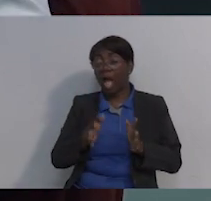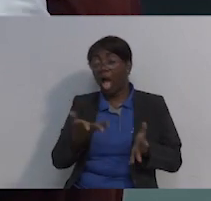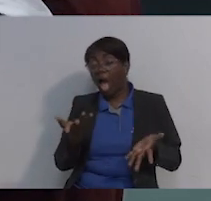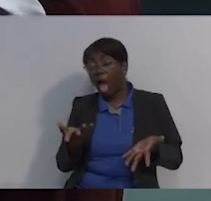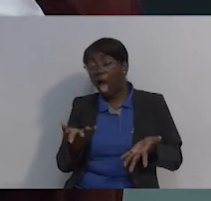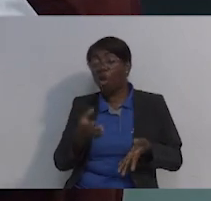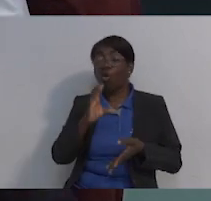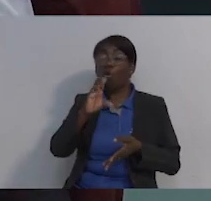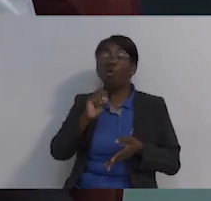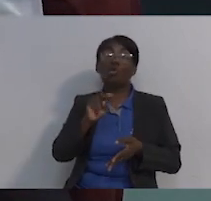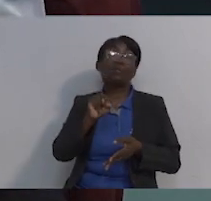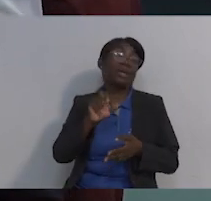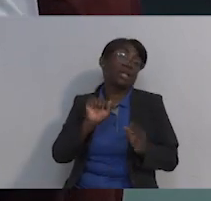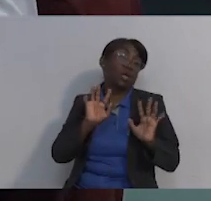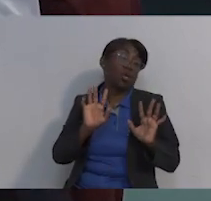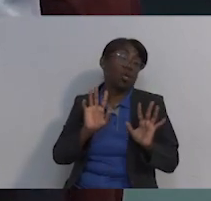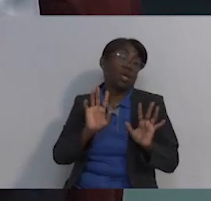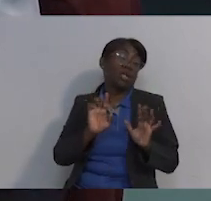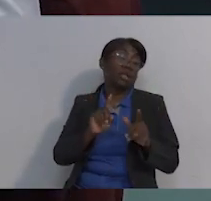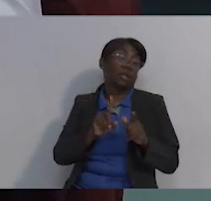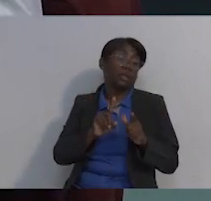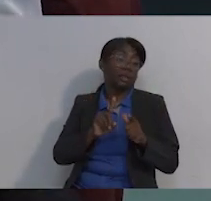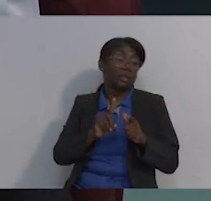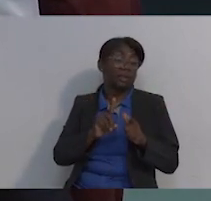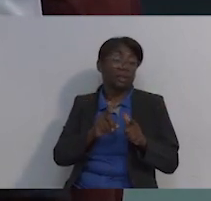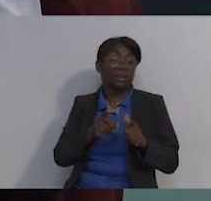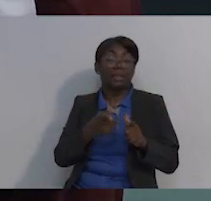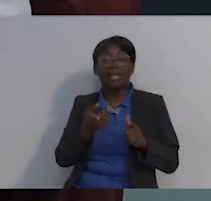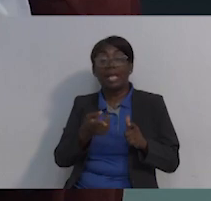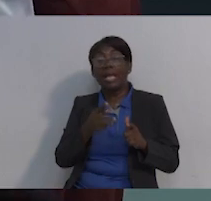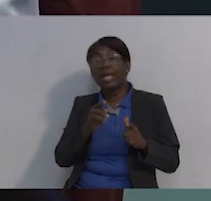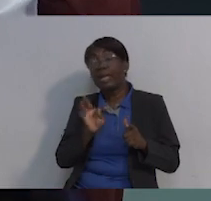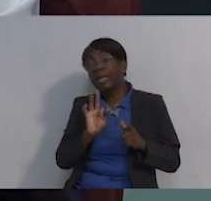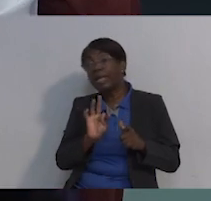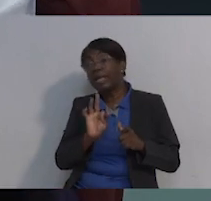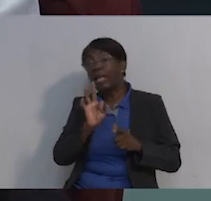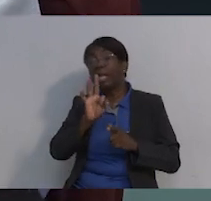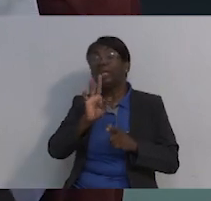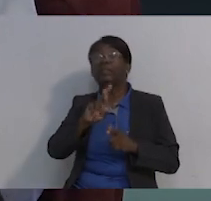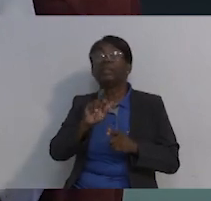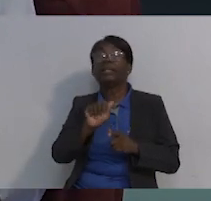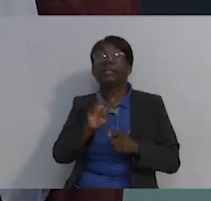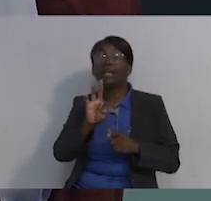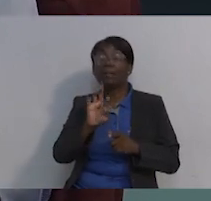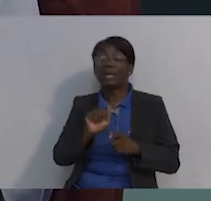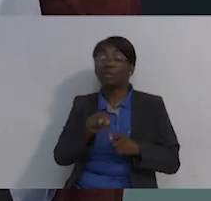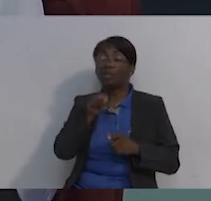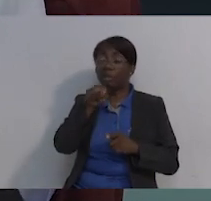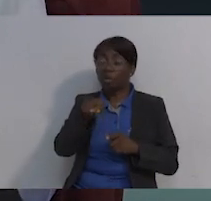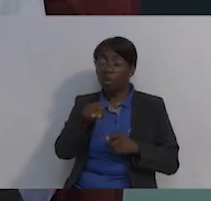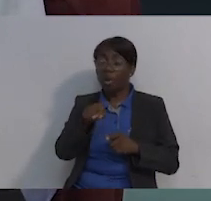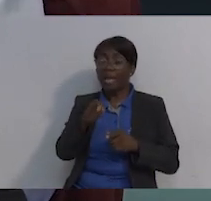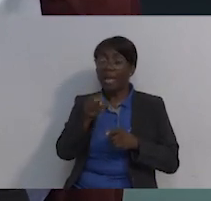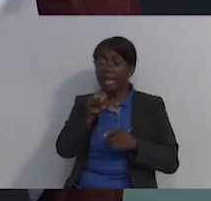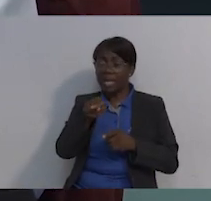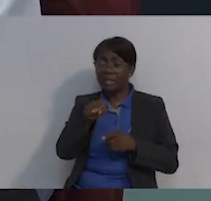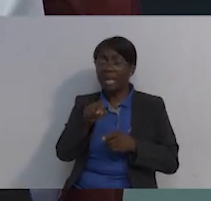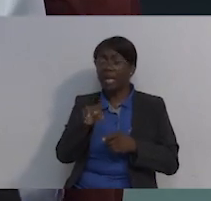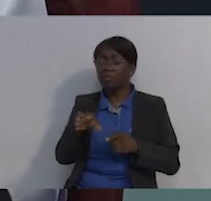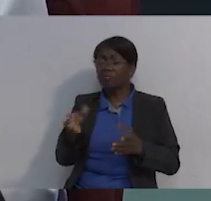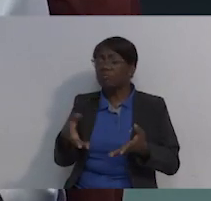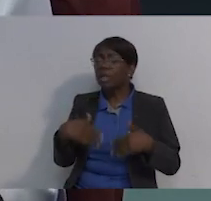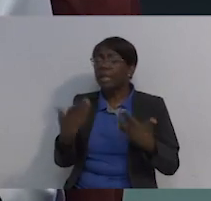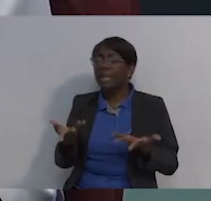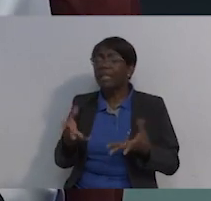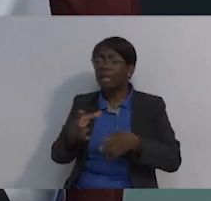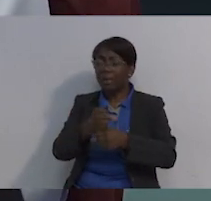tratamiento logra por tu salud. Y sí, al final de la quimioterapia vas a estar cansado y se te va a haber caído